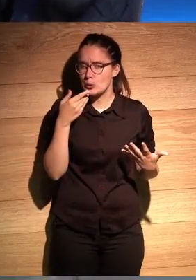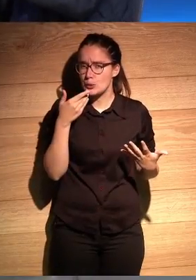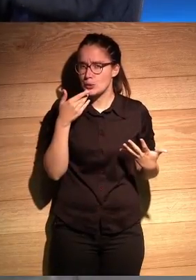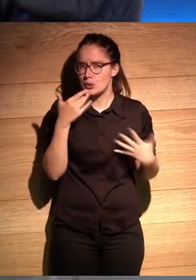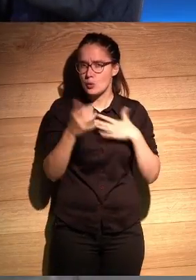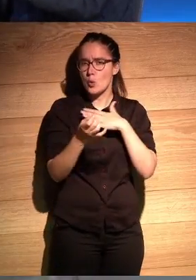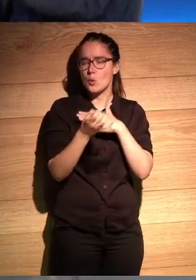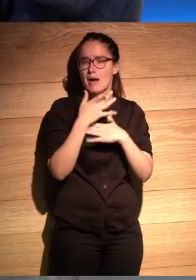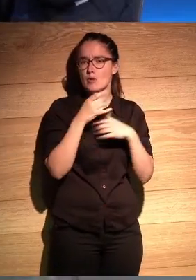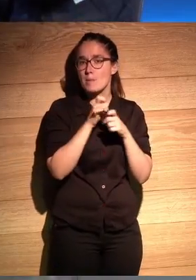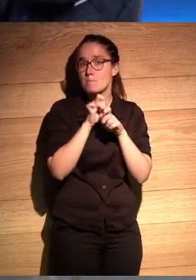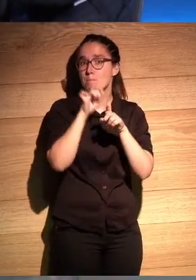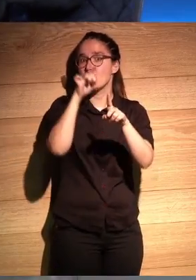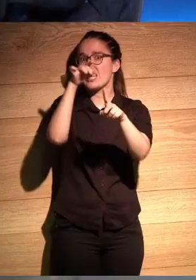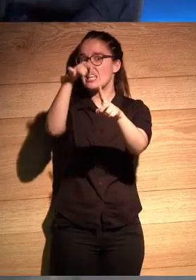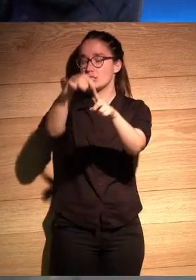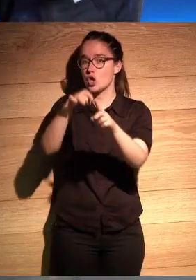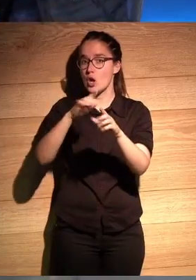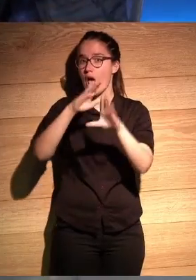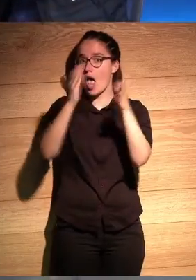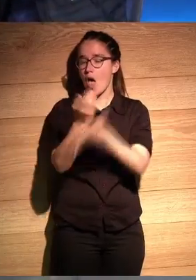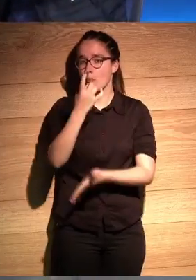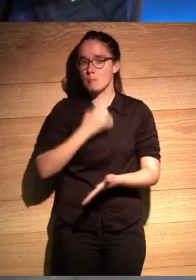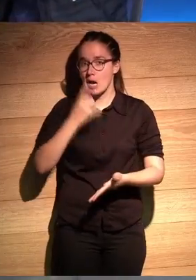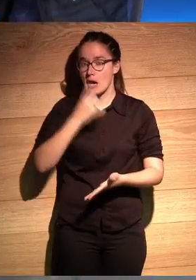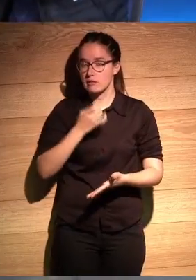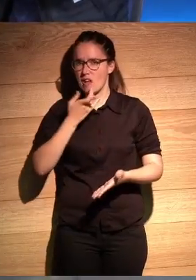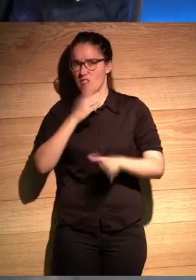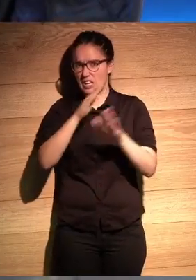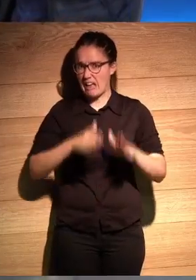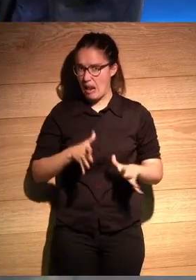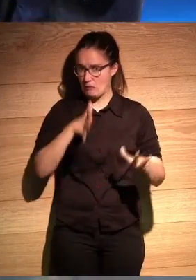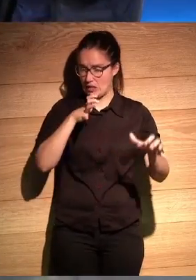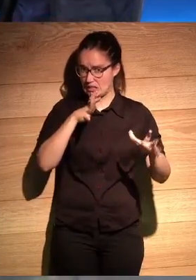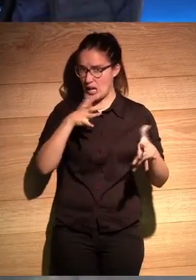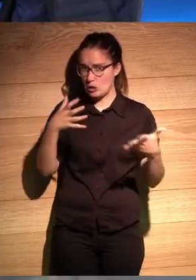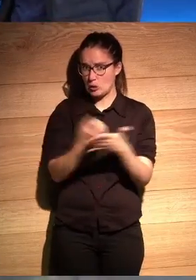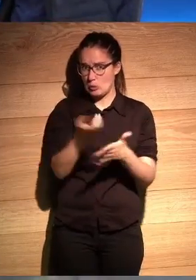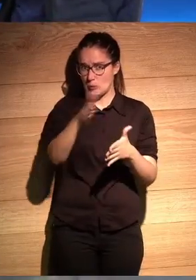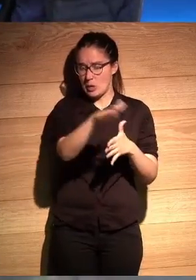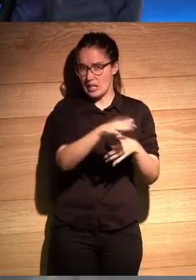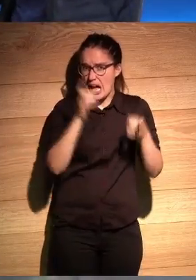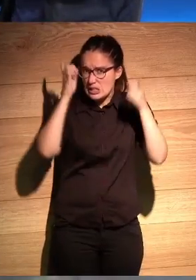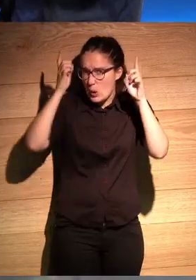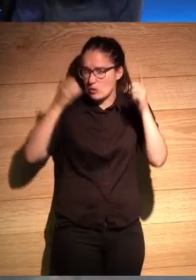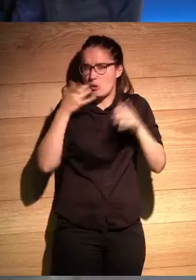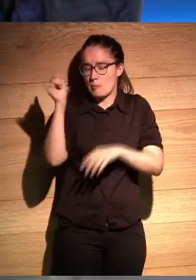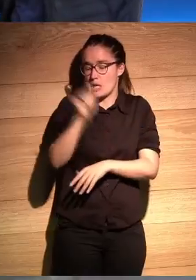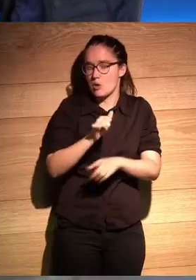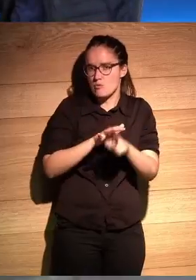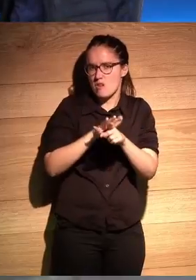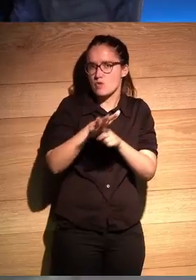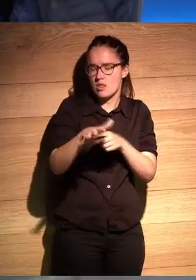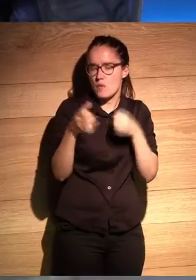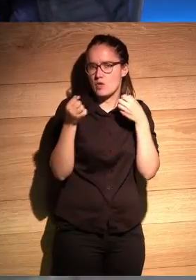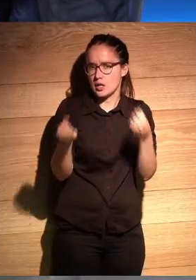envían una misión a Marte y sale mal entonces fingen ahí y matan a todos los astronautas hacen las películas que eran muy muy influenciadas